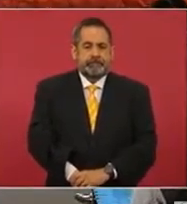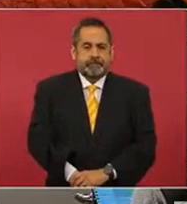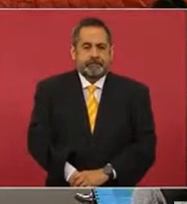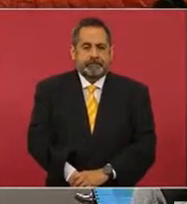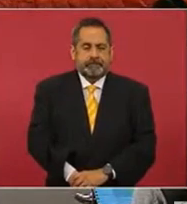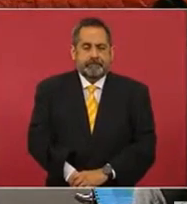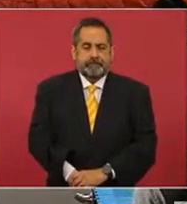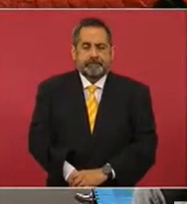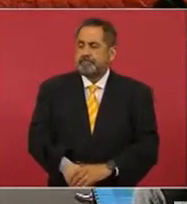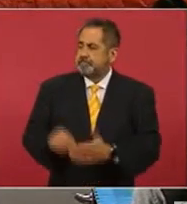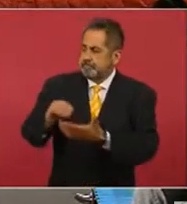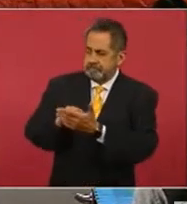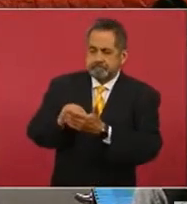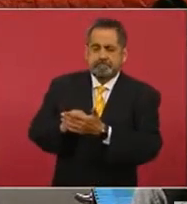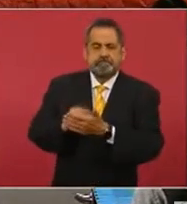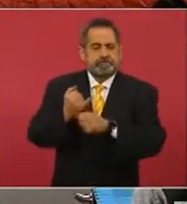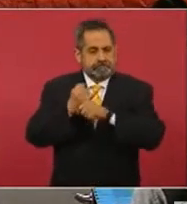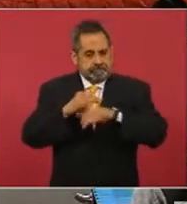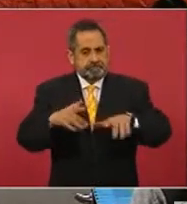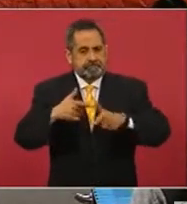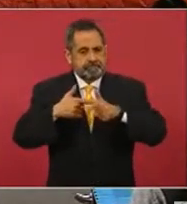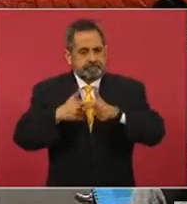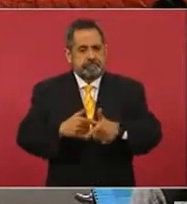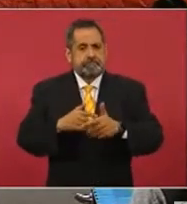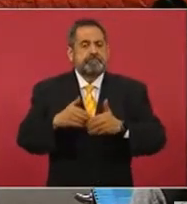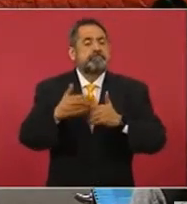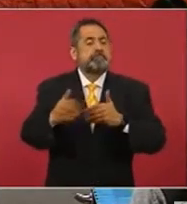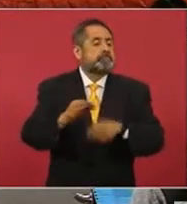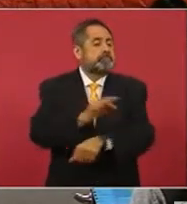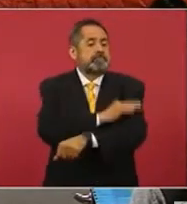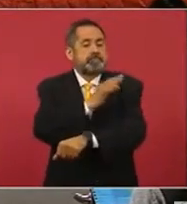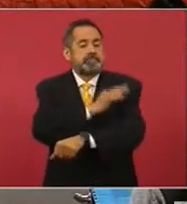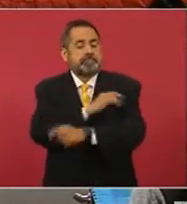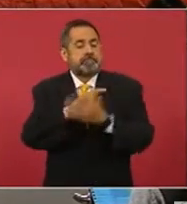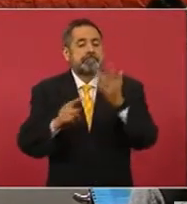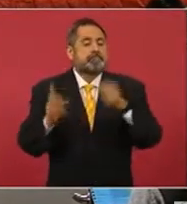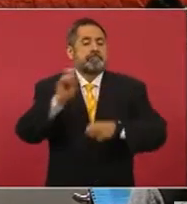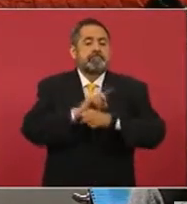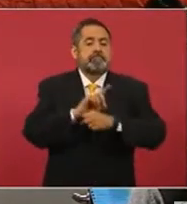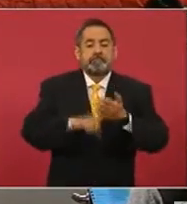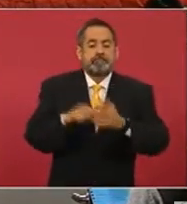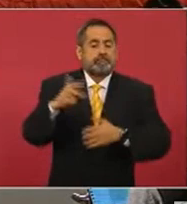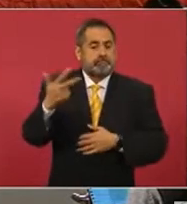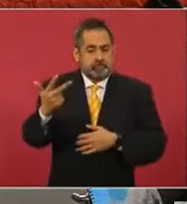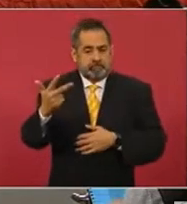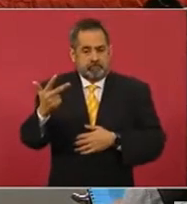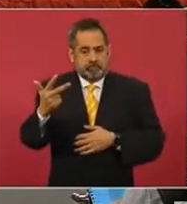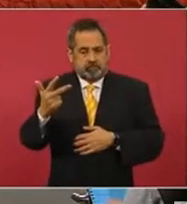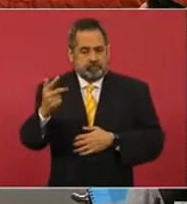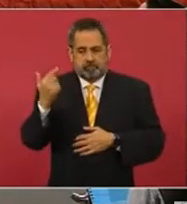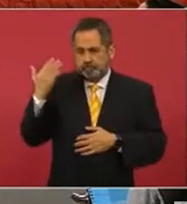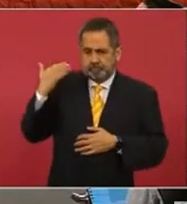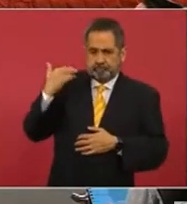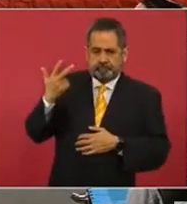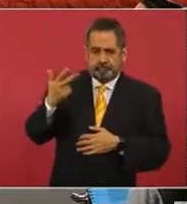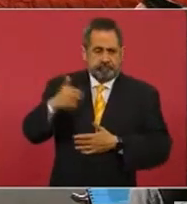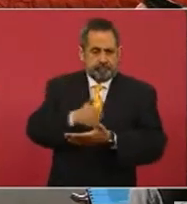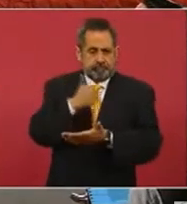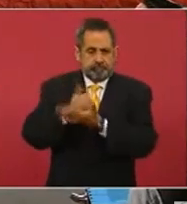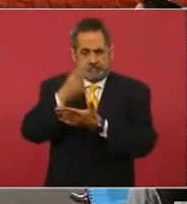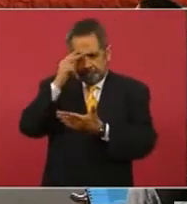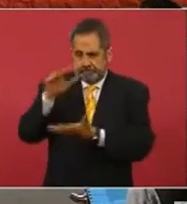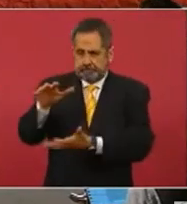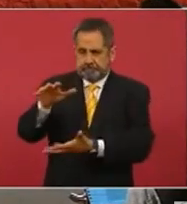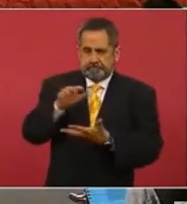Continuando con el informe sobre la distribución de vacunas, el día 8 se recibieron aquí en la Ciudad de